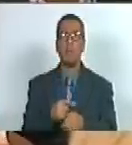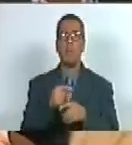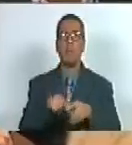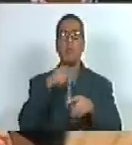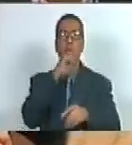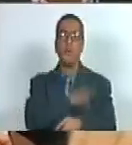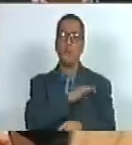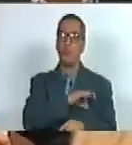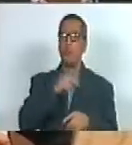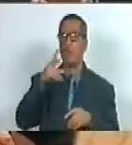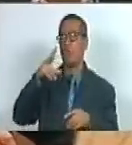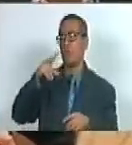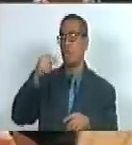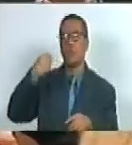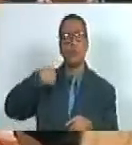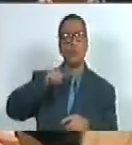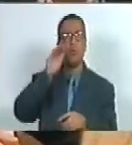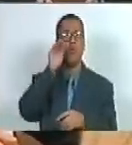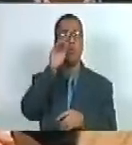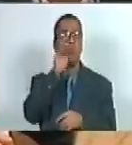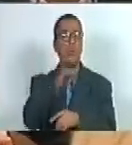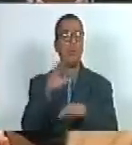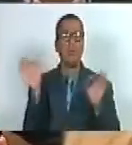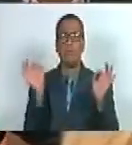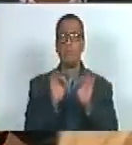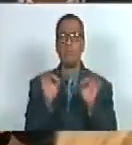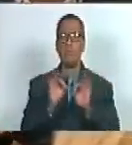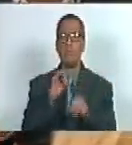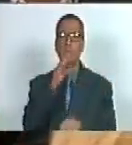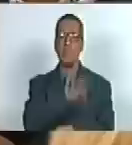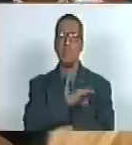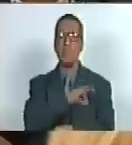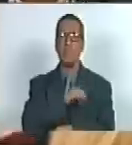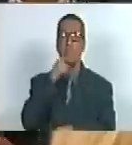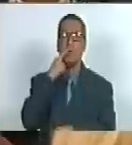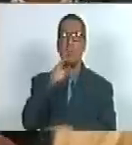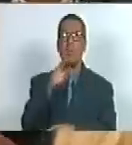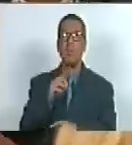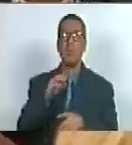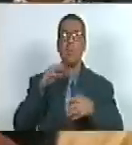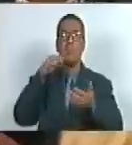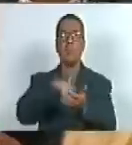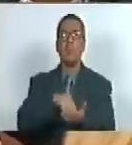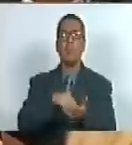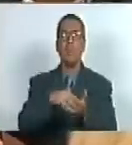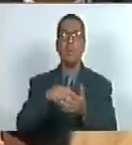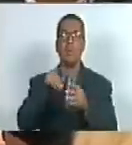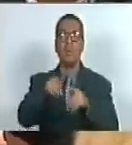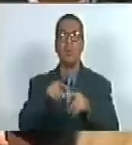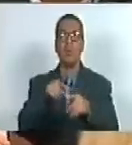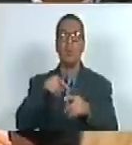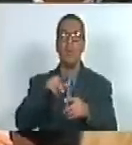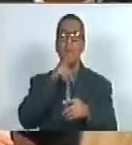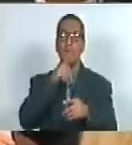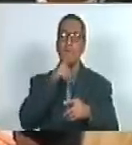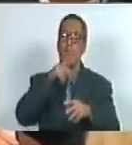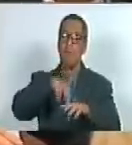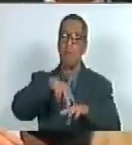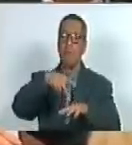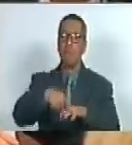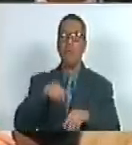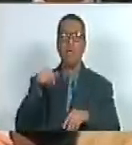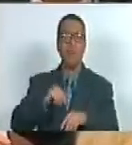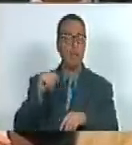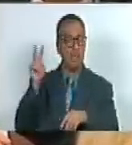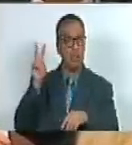sociedad que no tiene futuro una sociedad que bueno que habita en un imperio que está en decadencia en